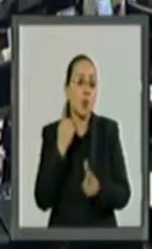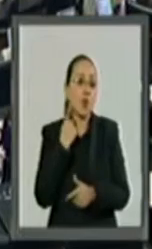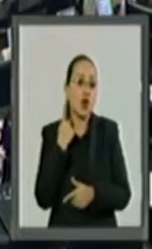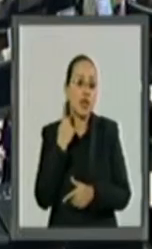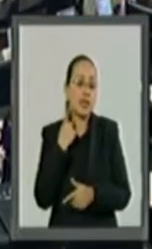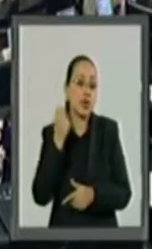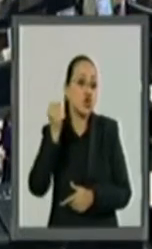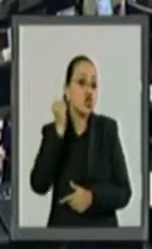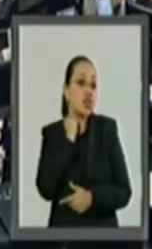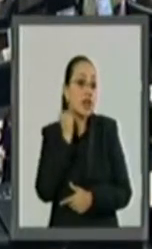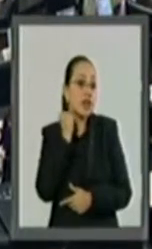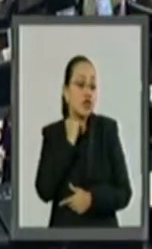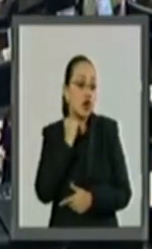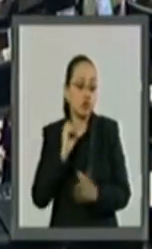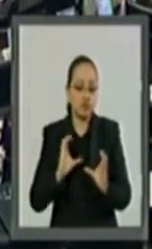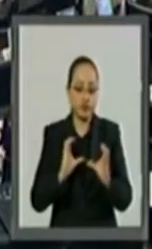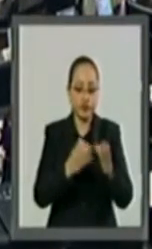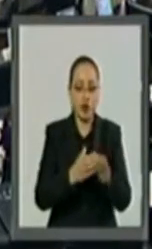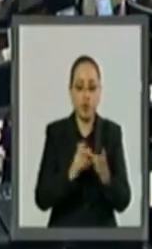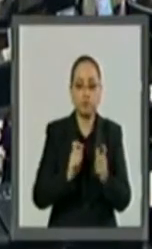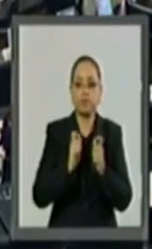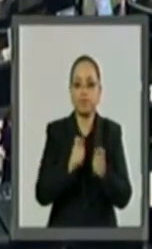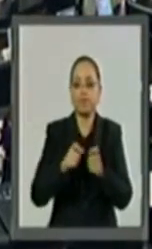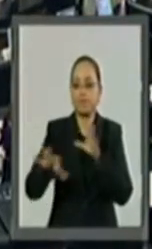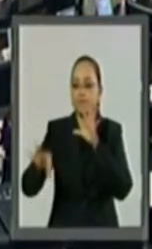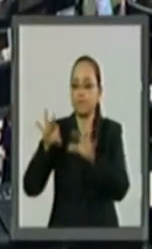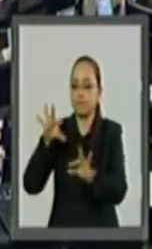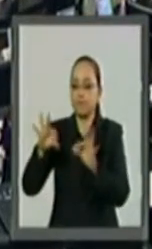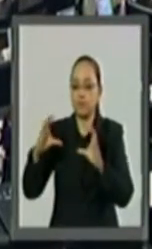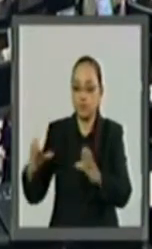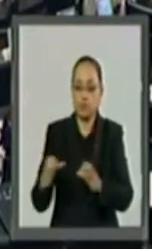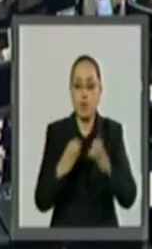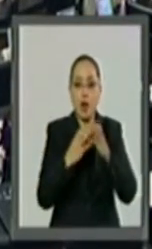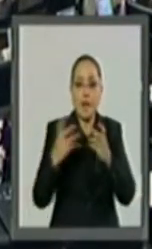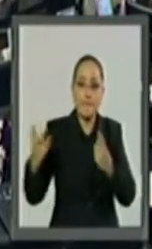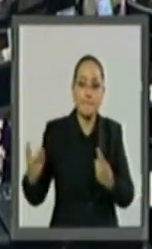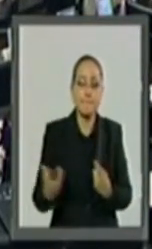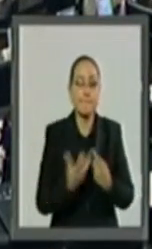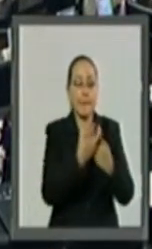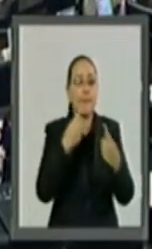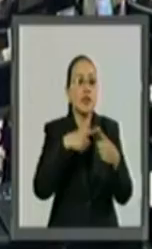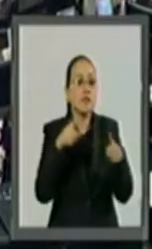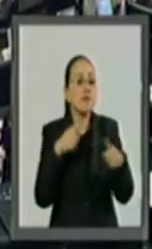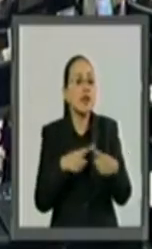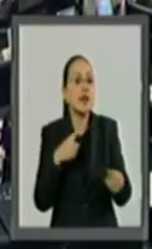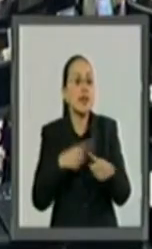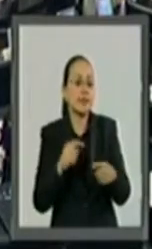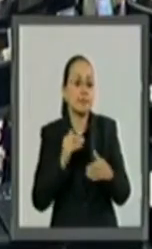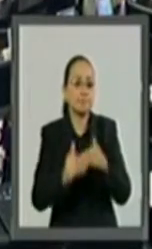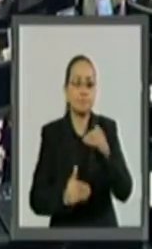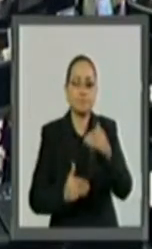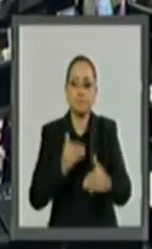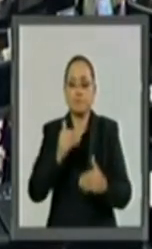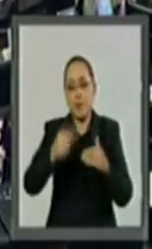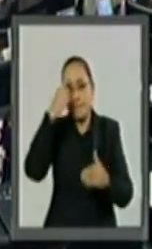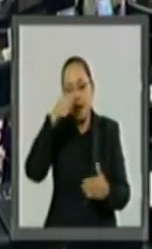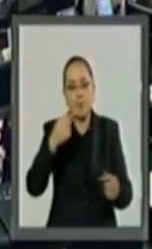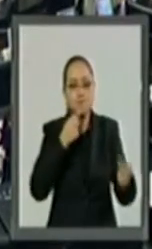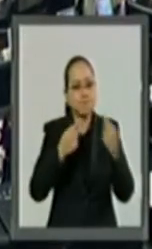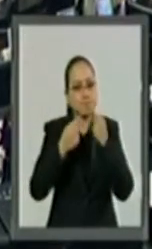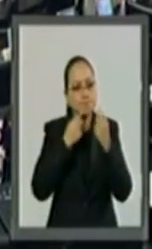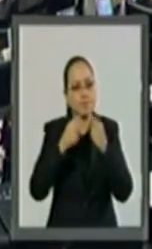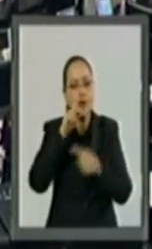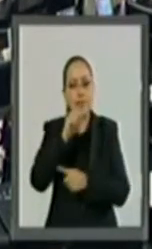que fuimos designados y que asistimos a las distintas etapas de negociación del